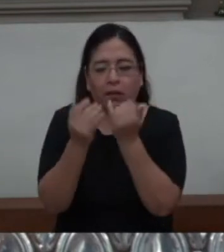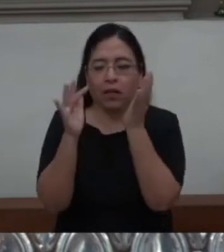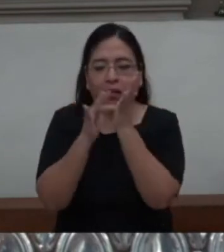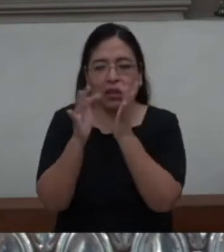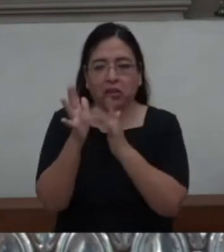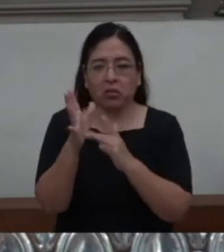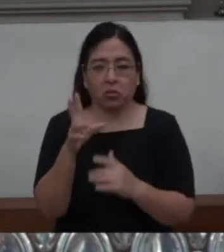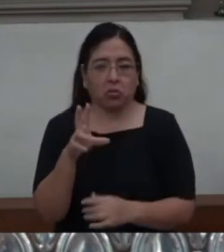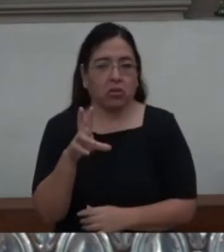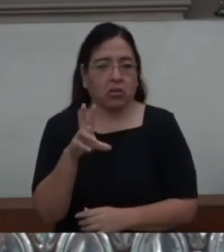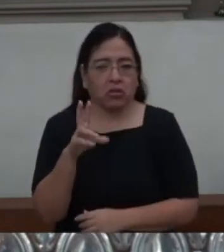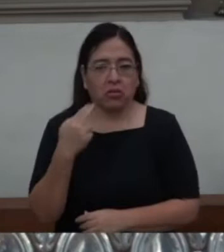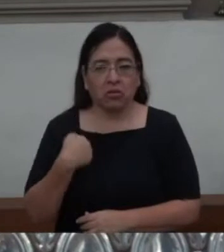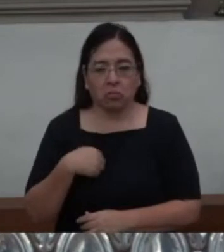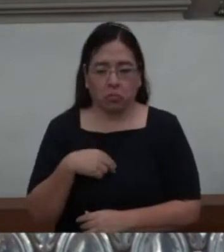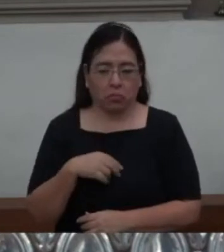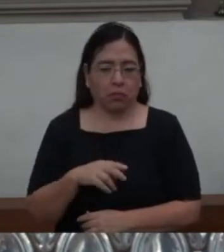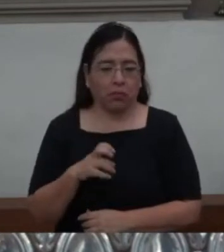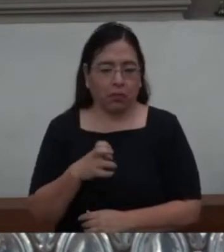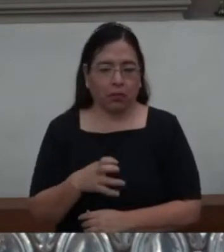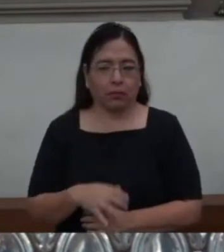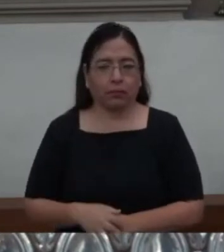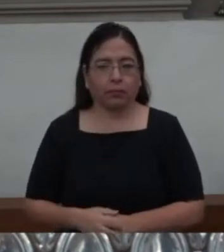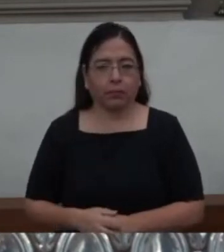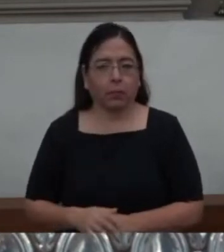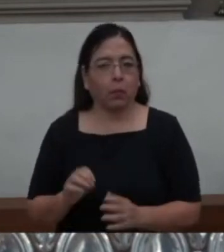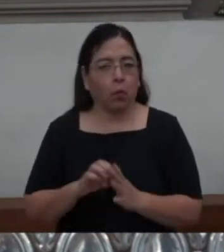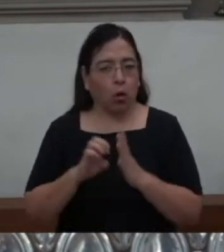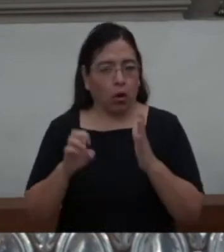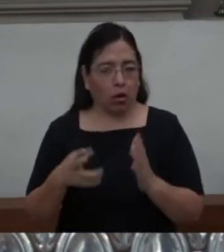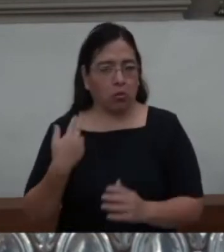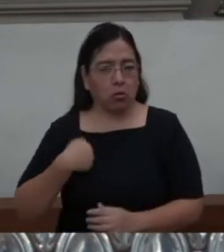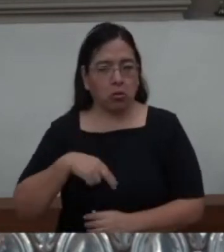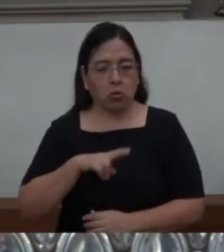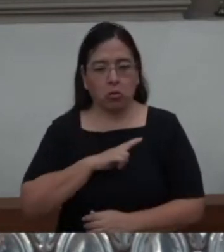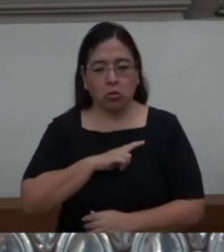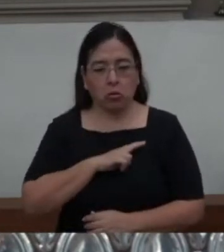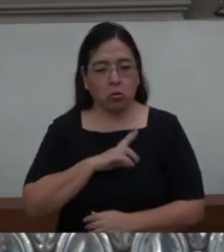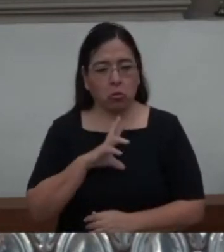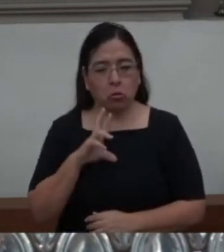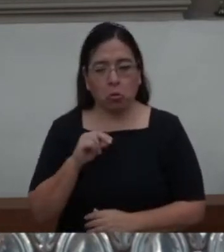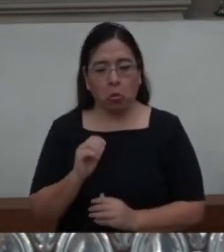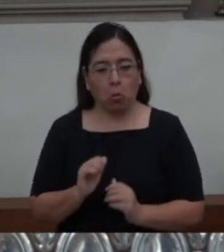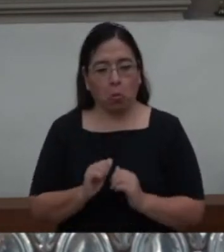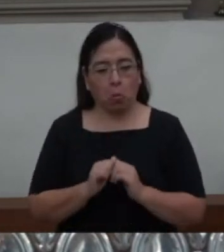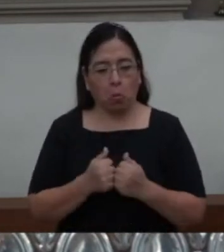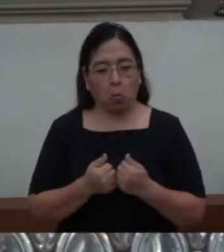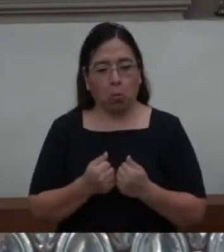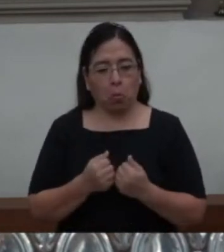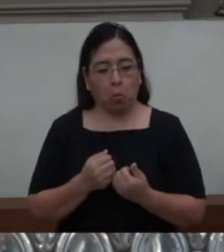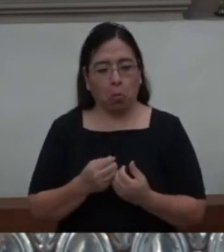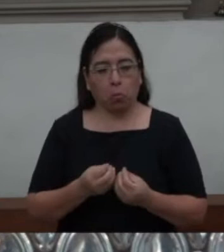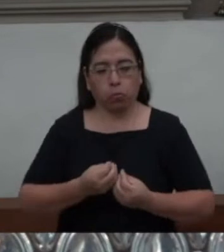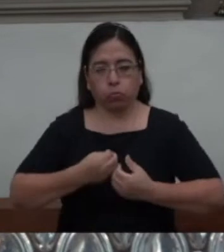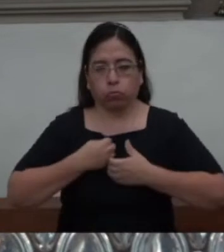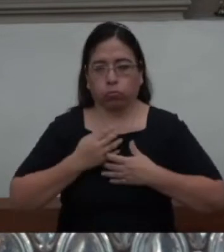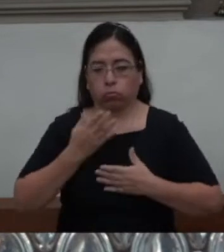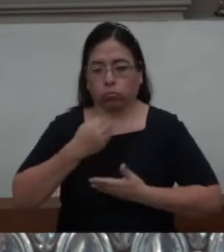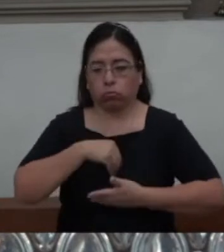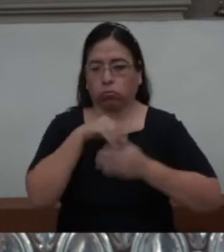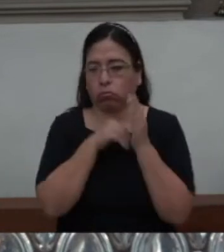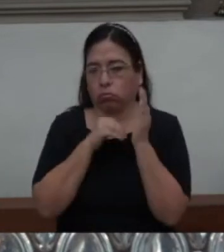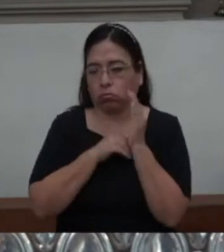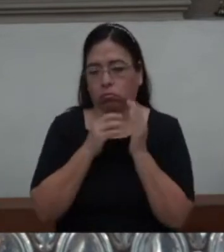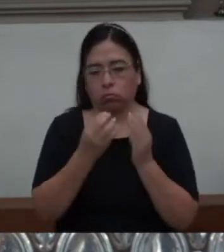partimos el pan, no vamos a compartirlo. Cuando lo tienes completo